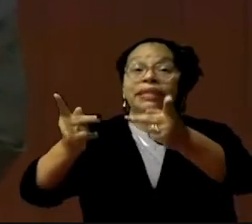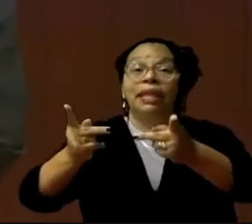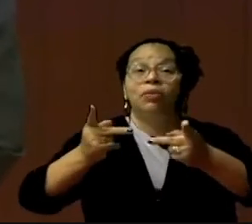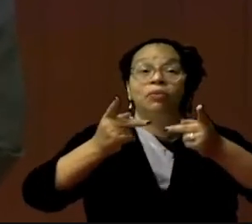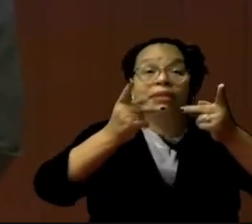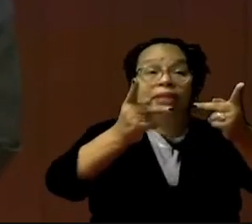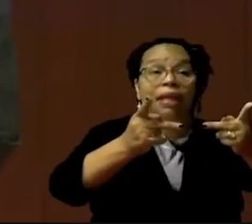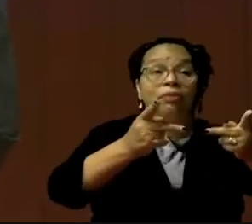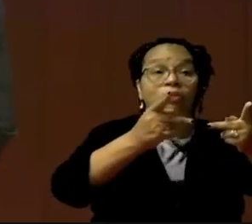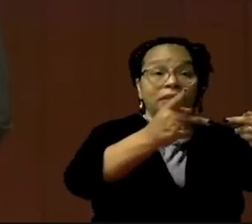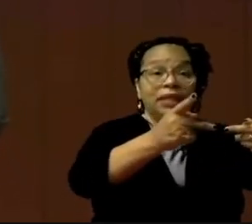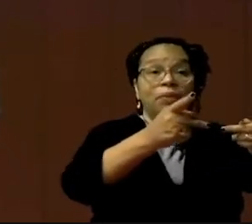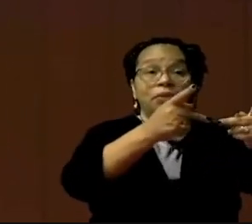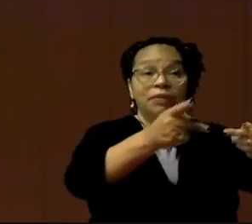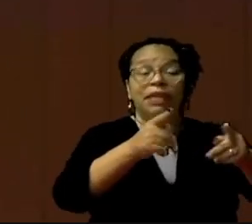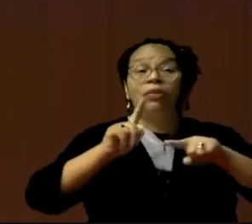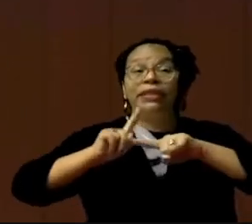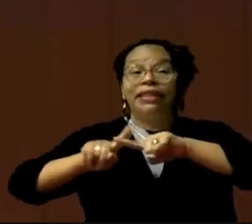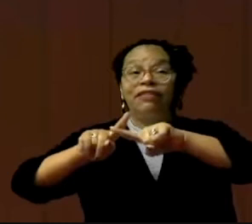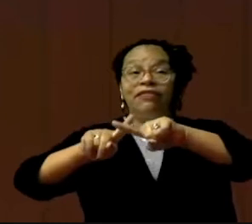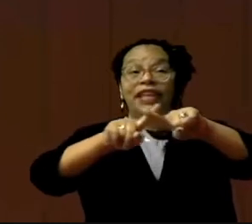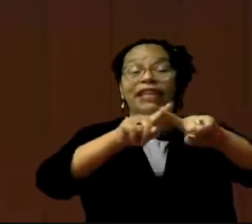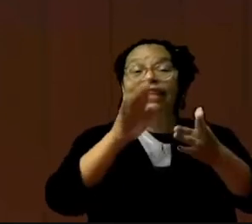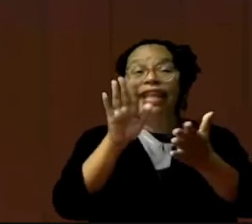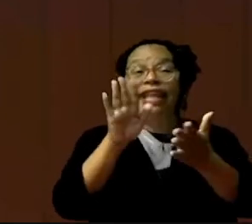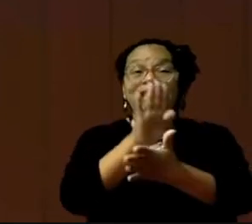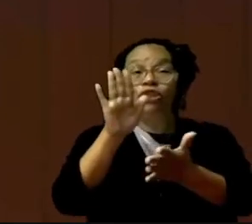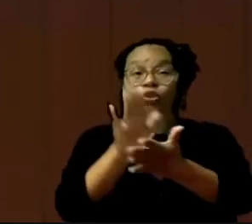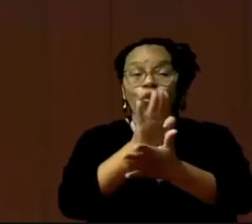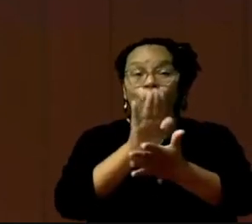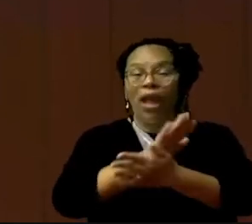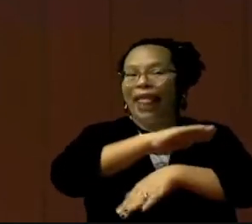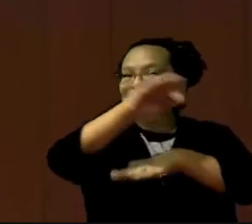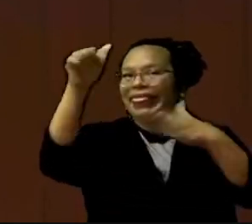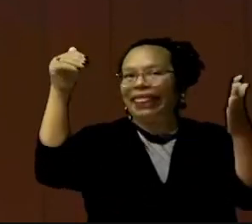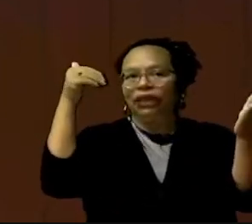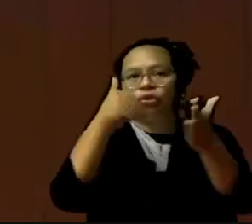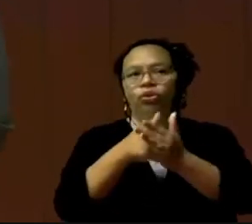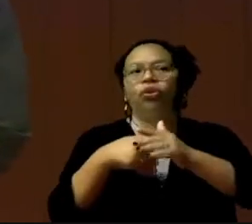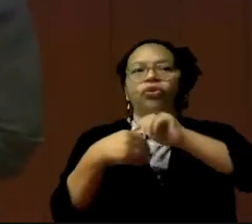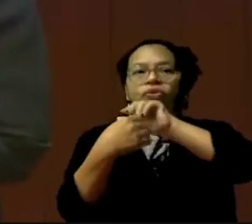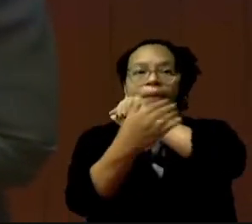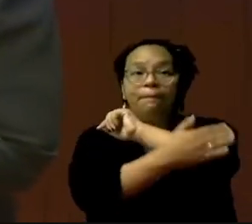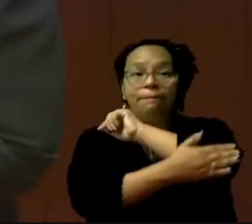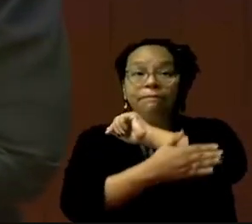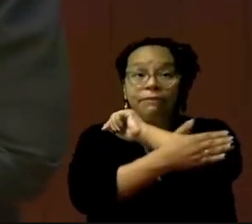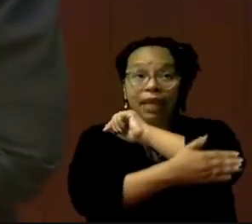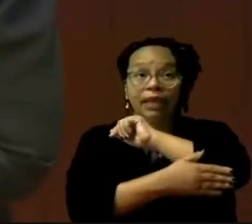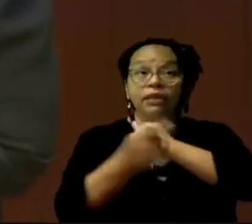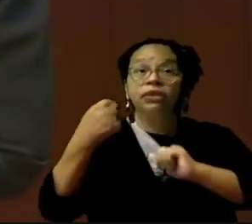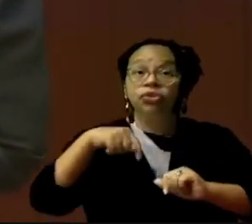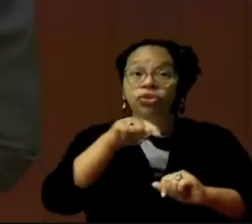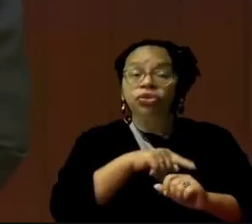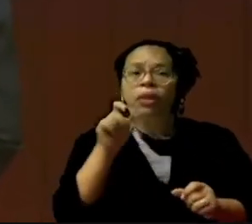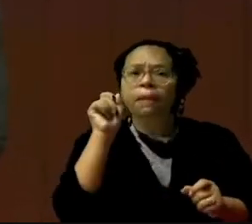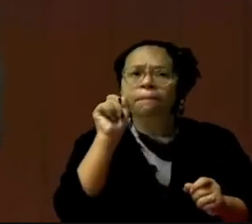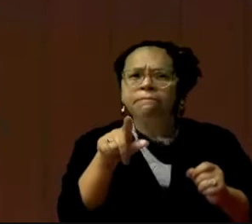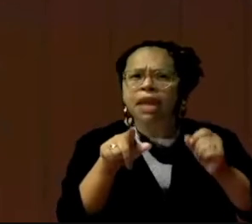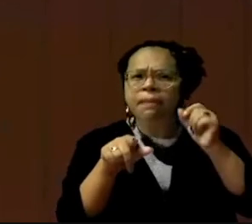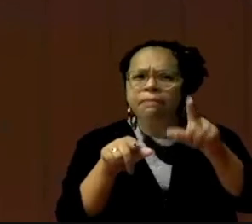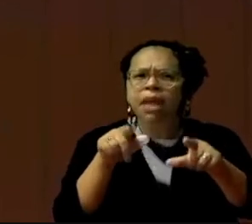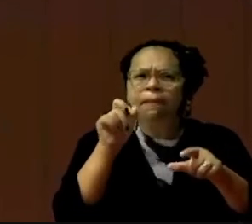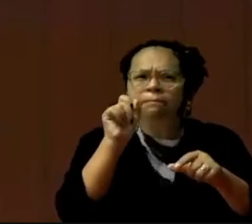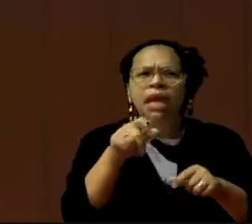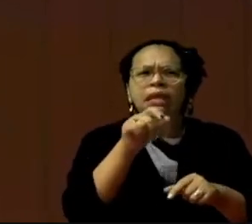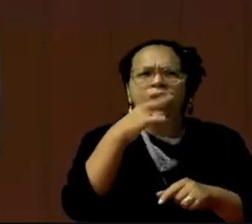van a beneficiar. Los pusimos a opinar. Le preguntamos qué pensaban de la alimentación